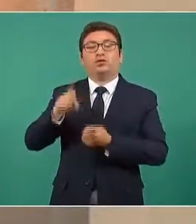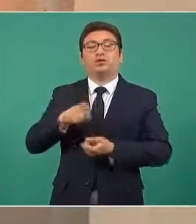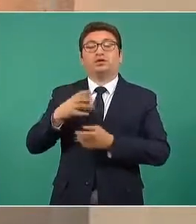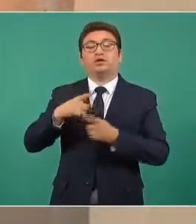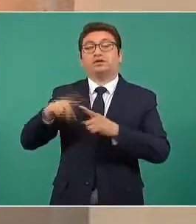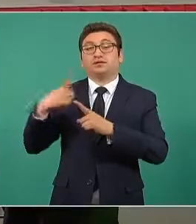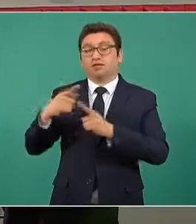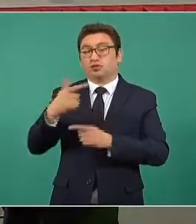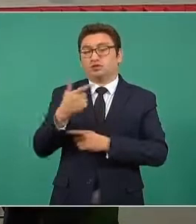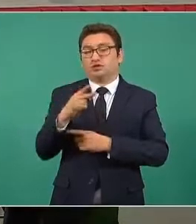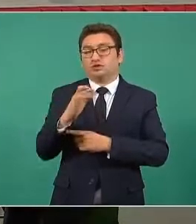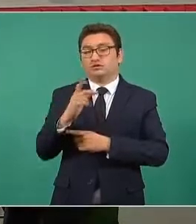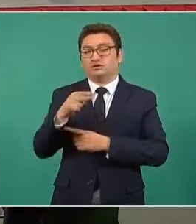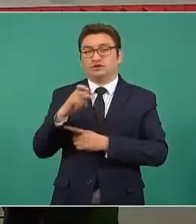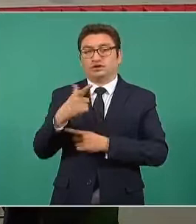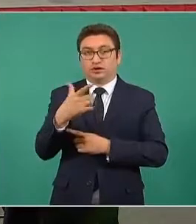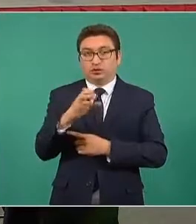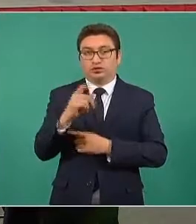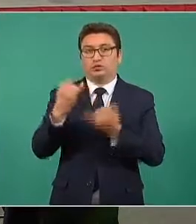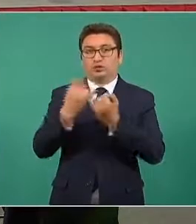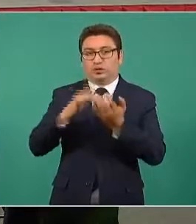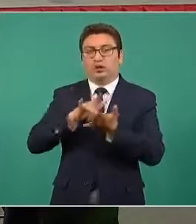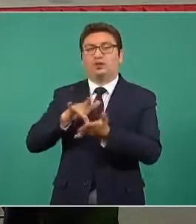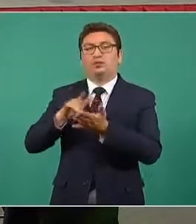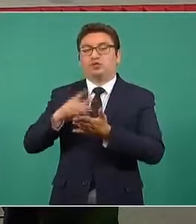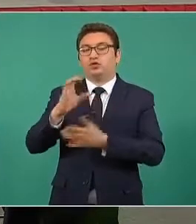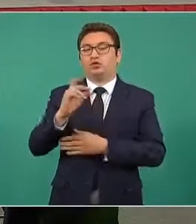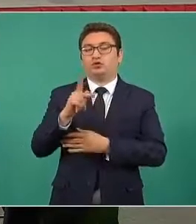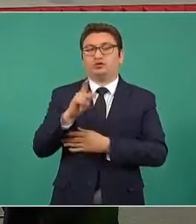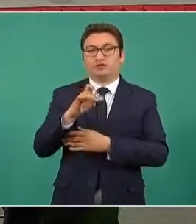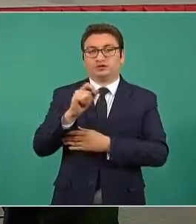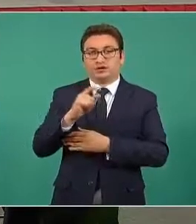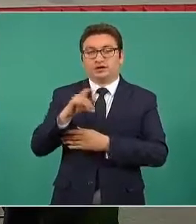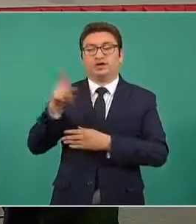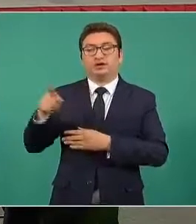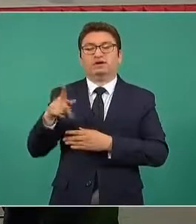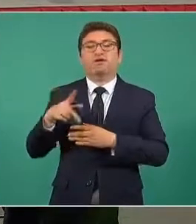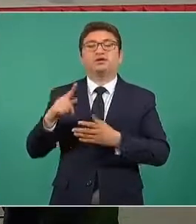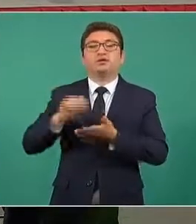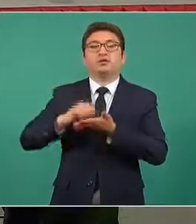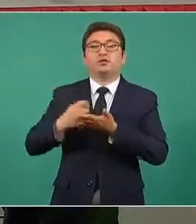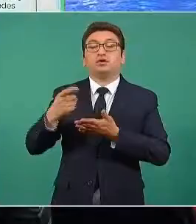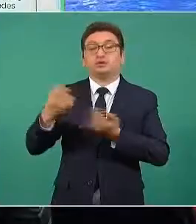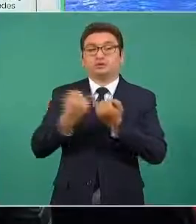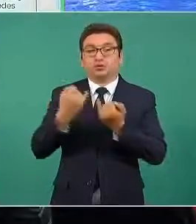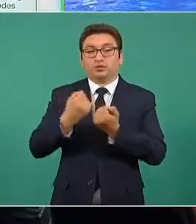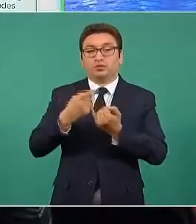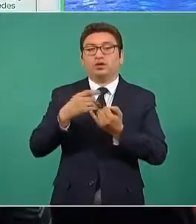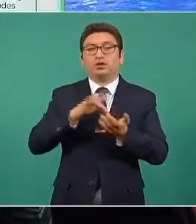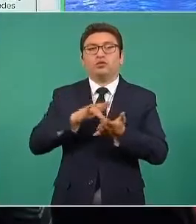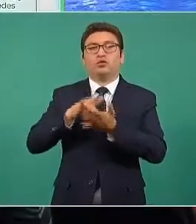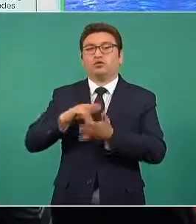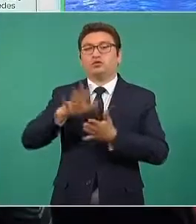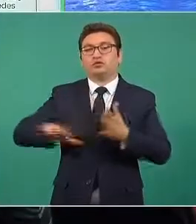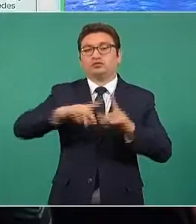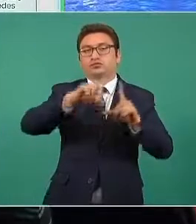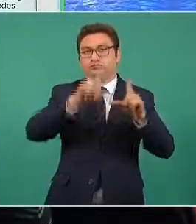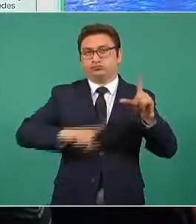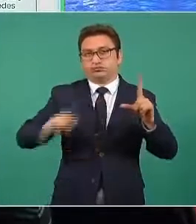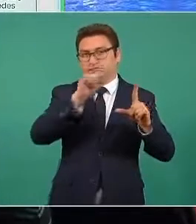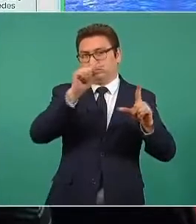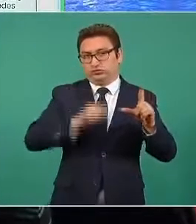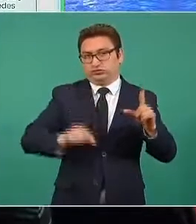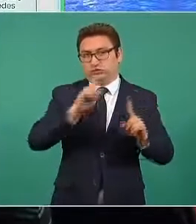una operación para apoyo a Conapesca en Tamaulipas y la inflexible que le llevamos nosotros es que en todo el territorio nacional.